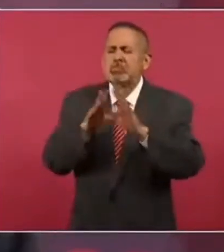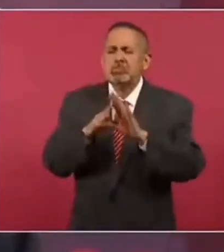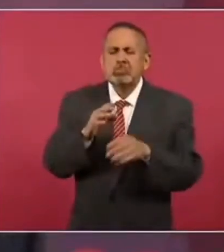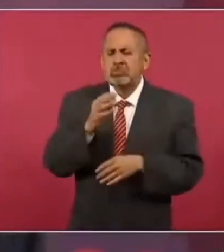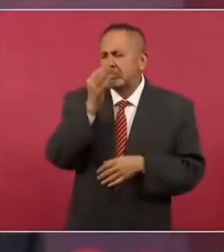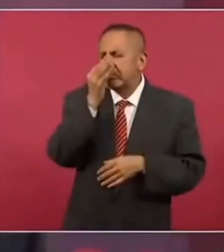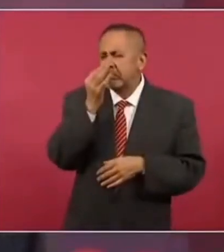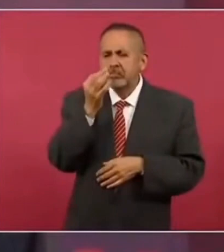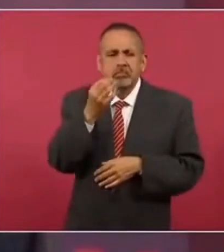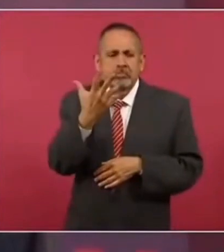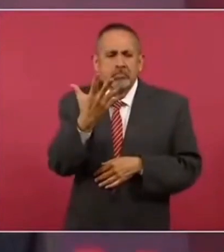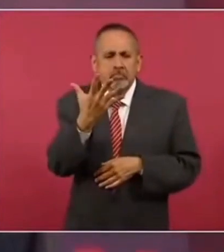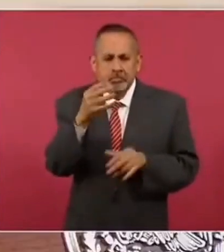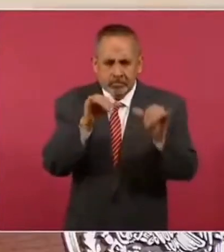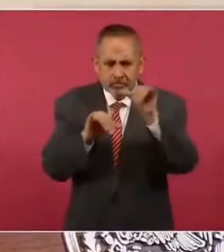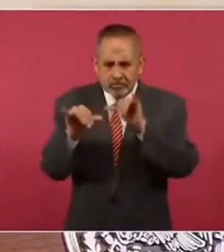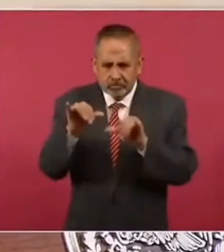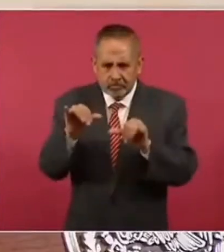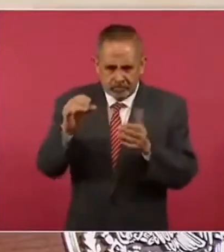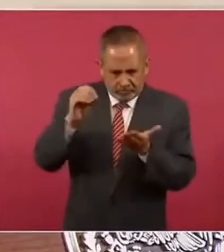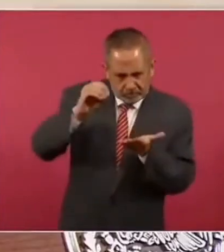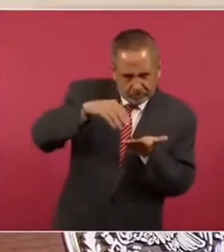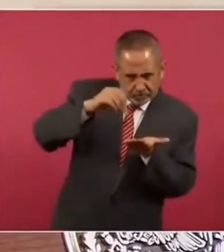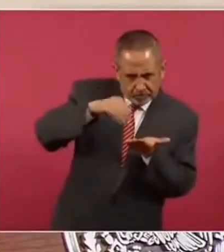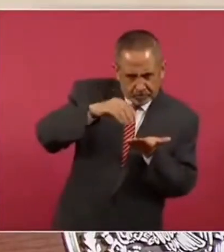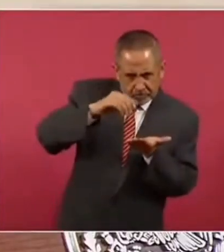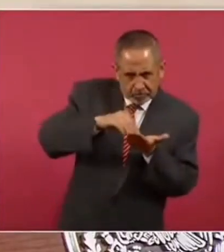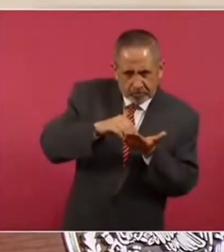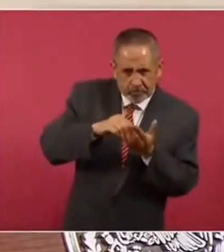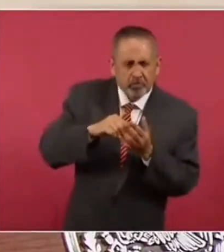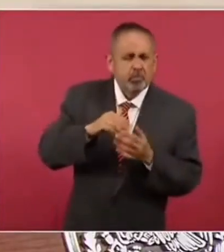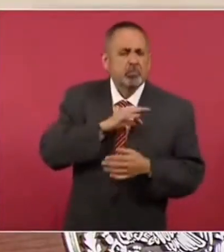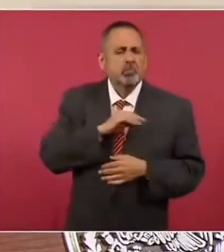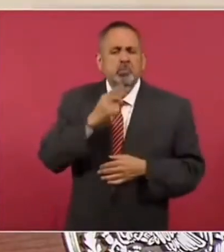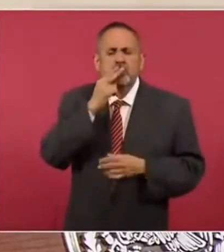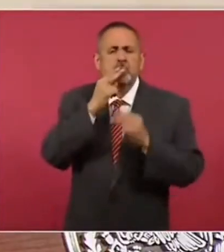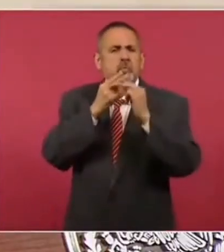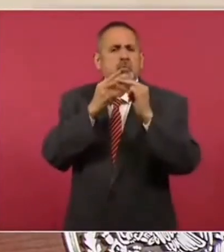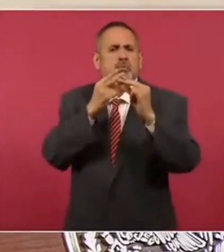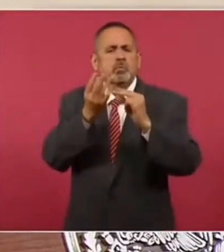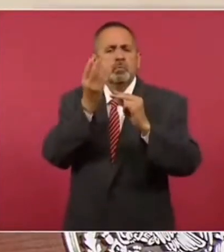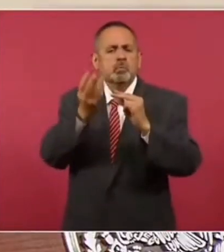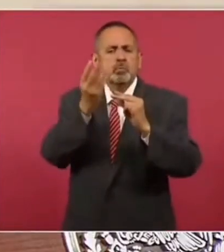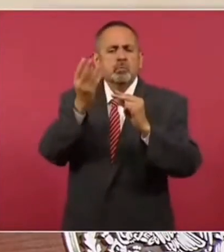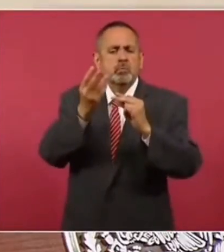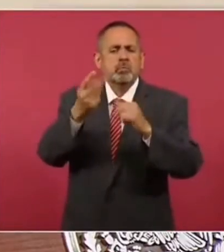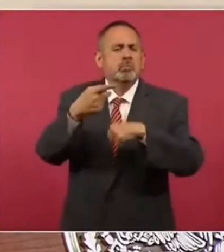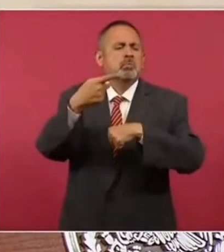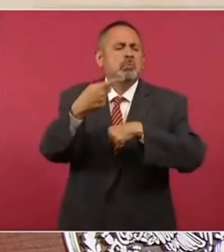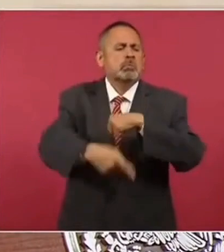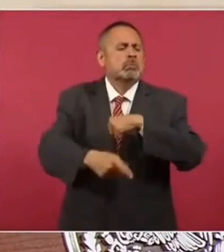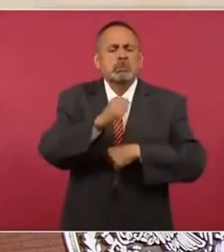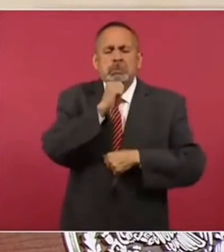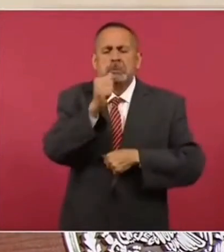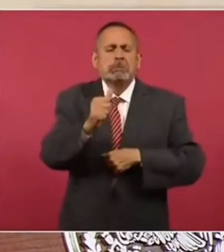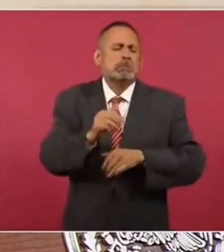sustancias que no hacen daño las que contienen.